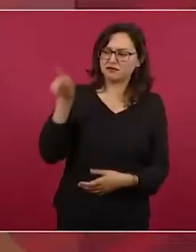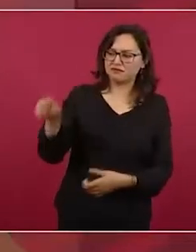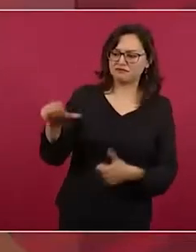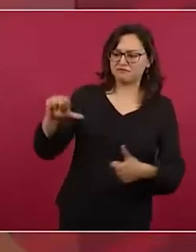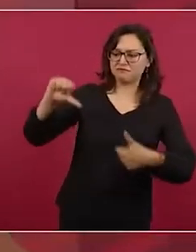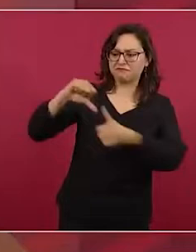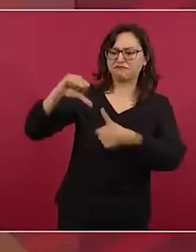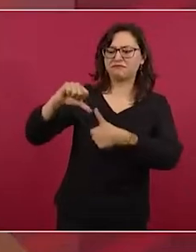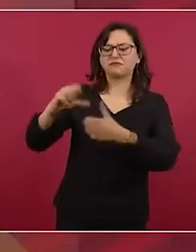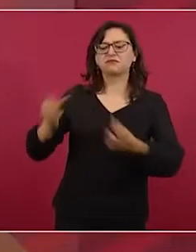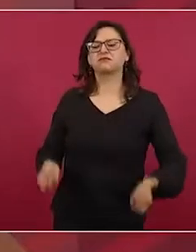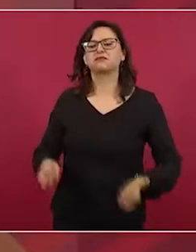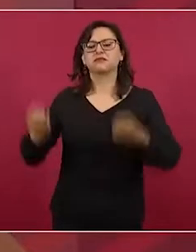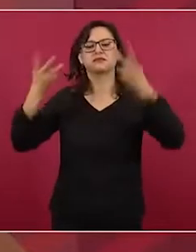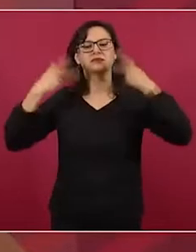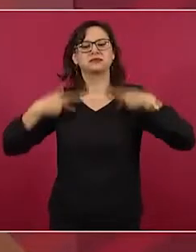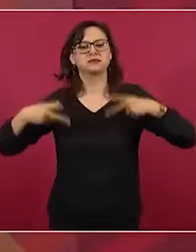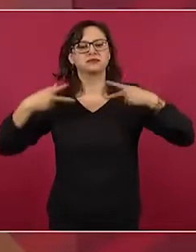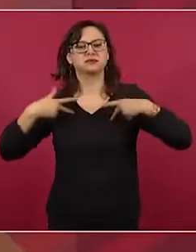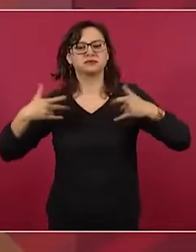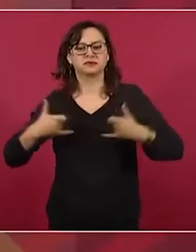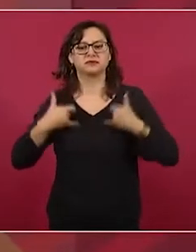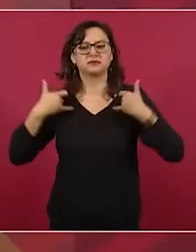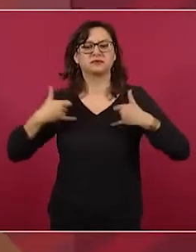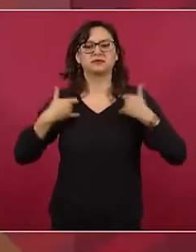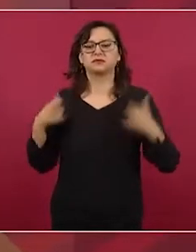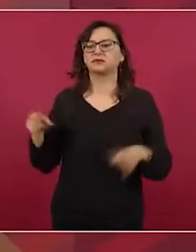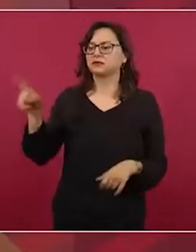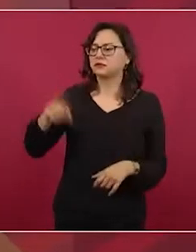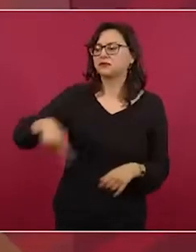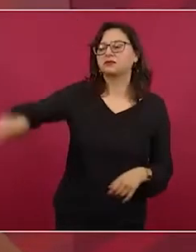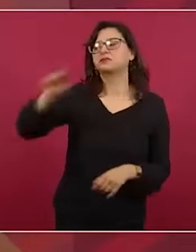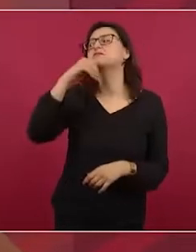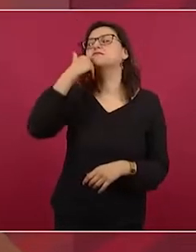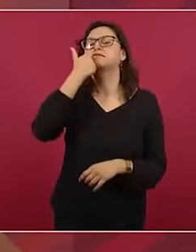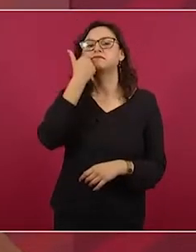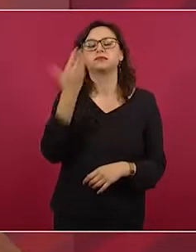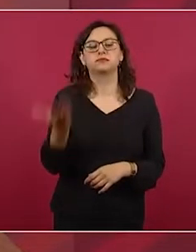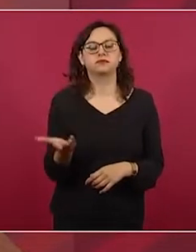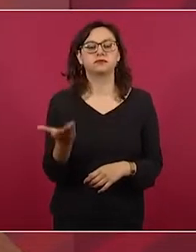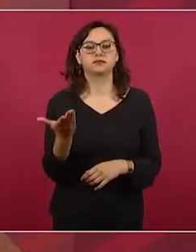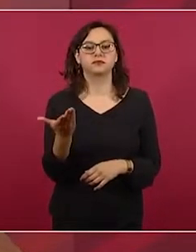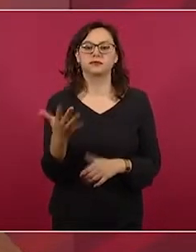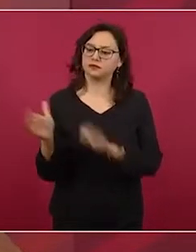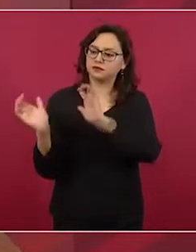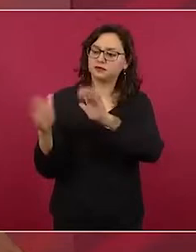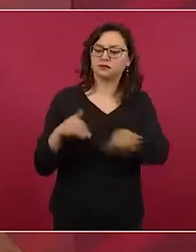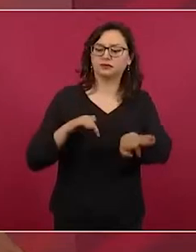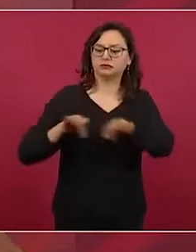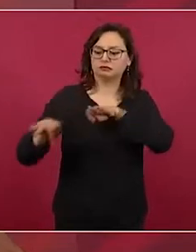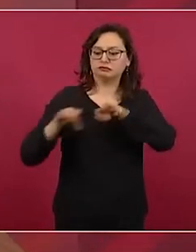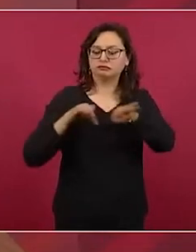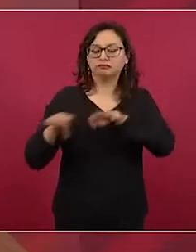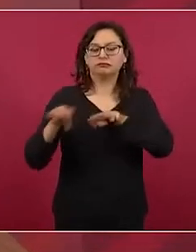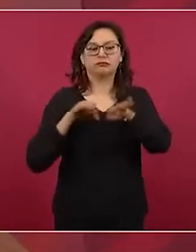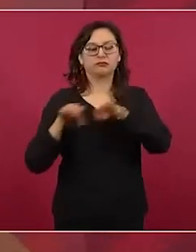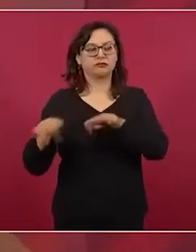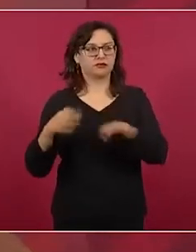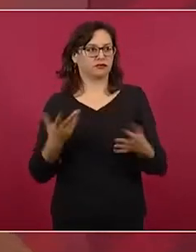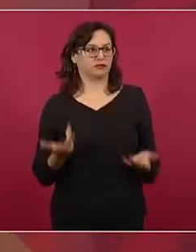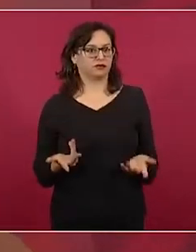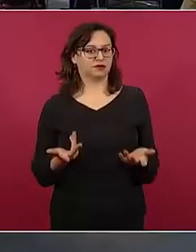que quieran trabajar como aprendices